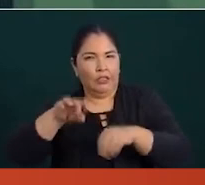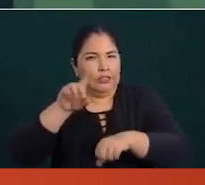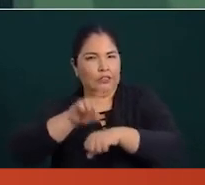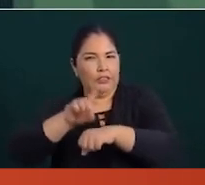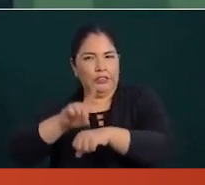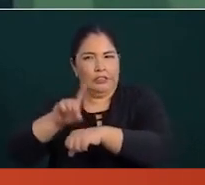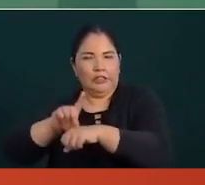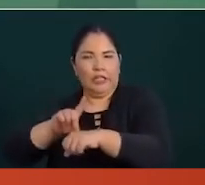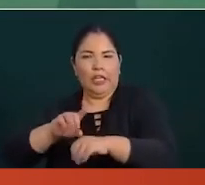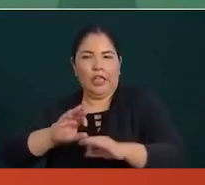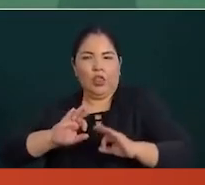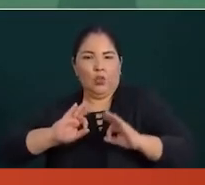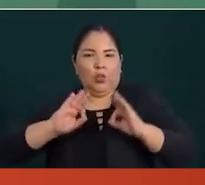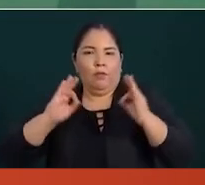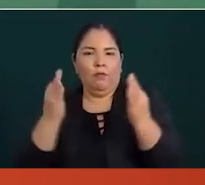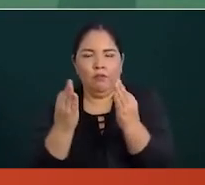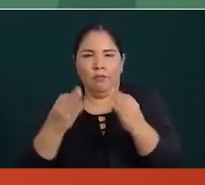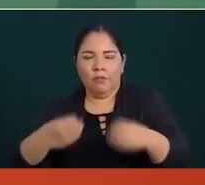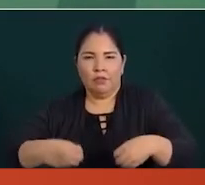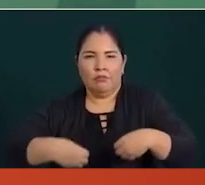es una forma de vida,